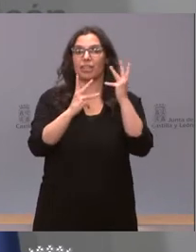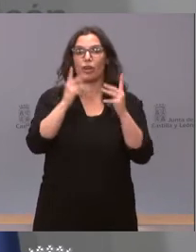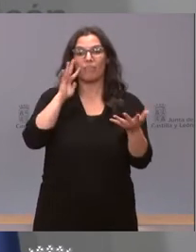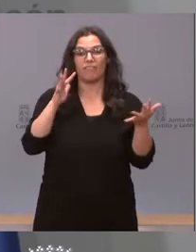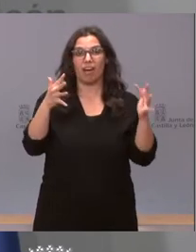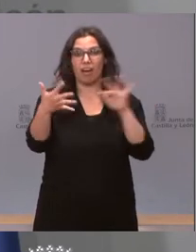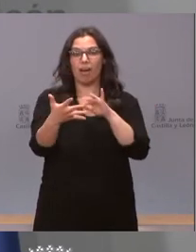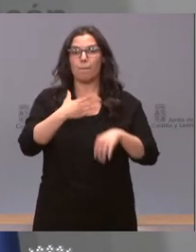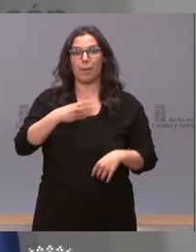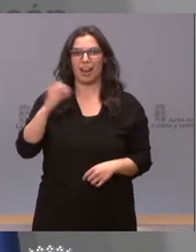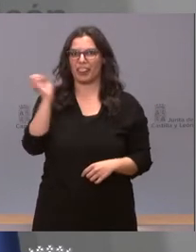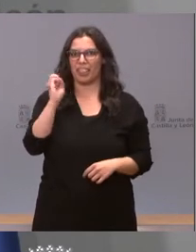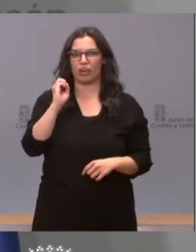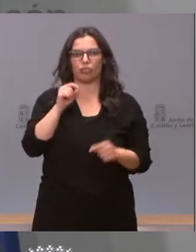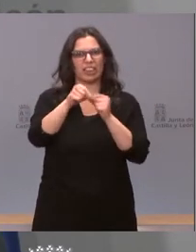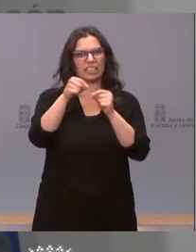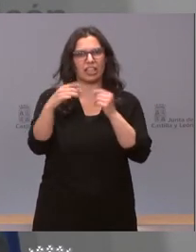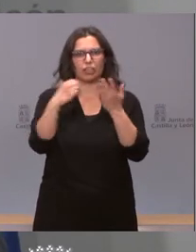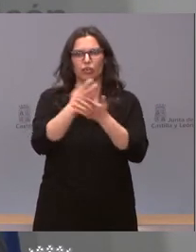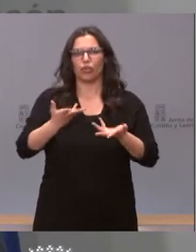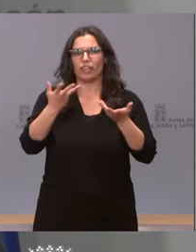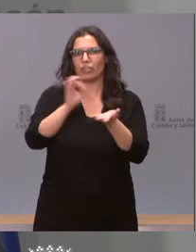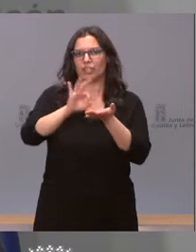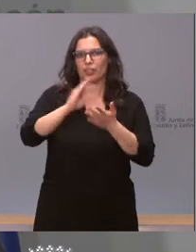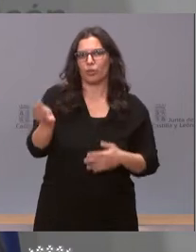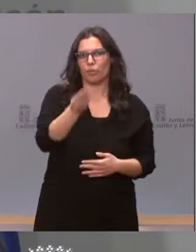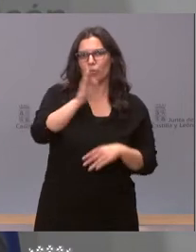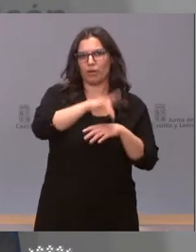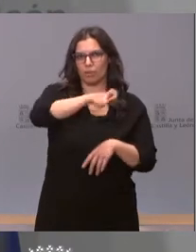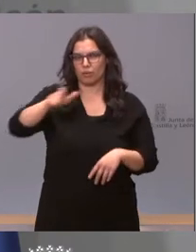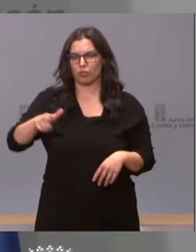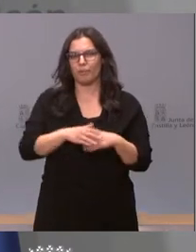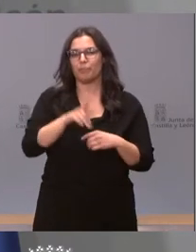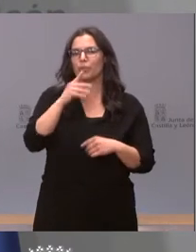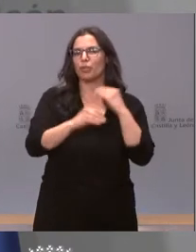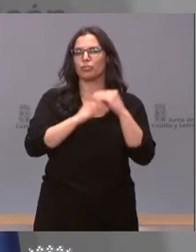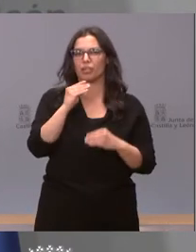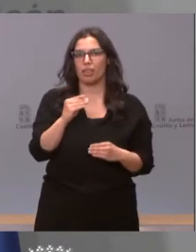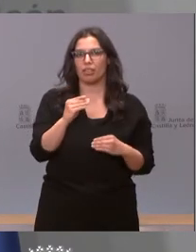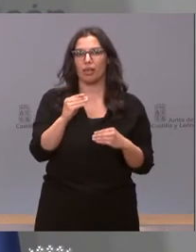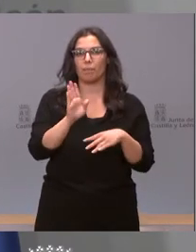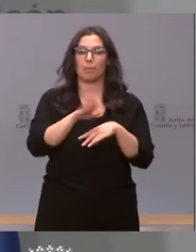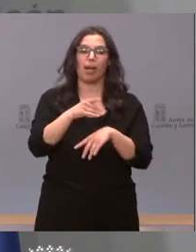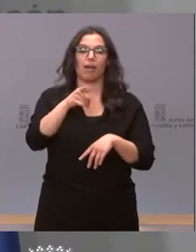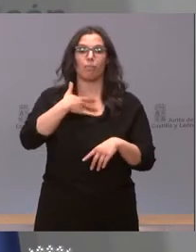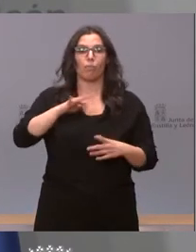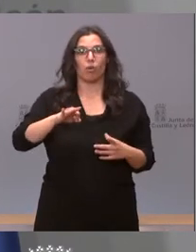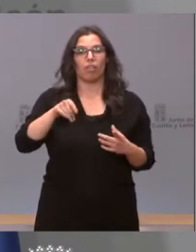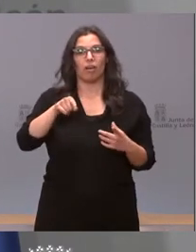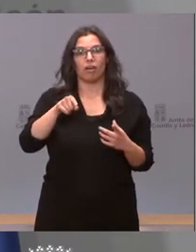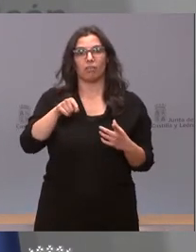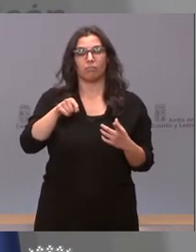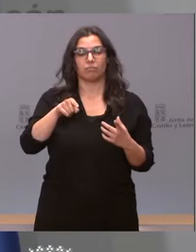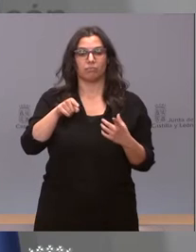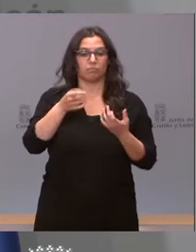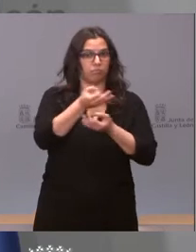sobre todo de prestar un mejor servicio a las personas. Esto se lleva a cabo para poder aplicar de